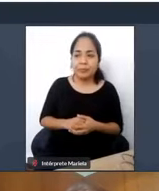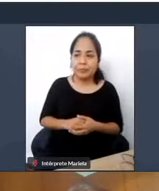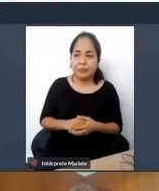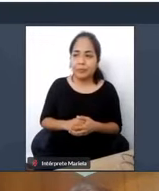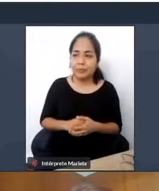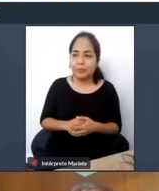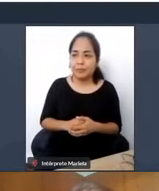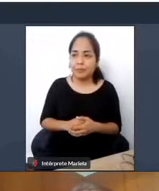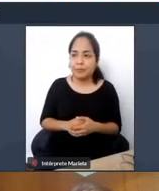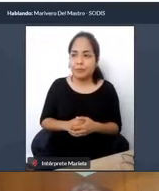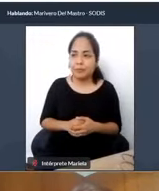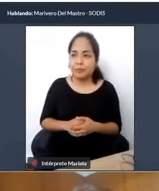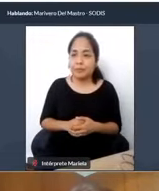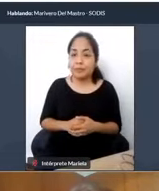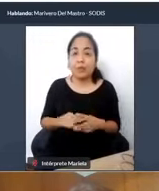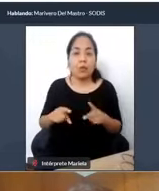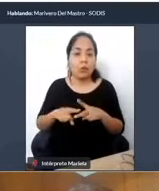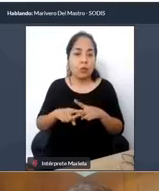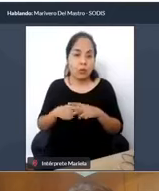Para empezar,